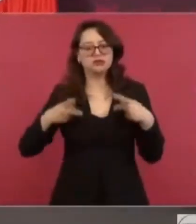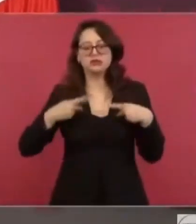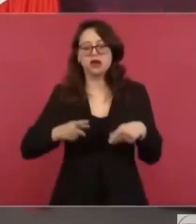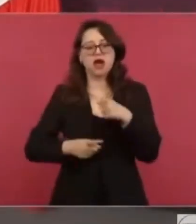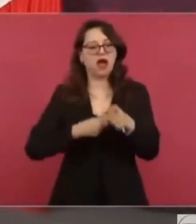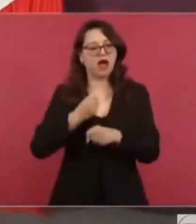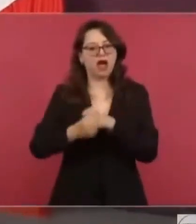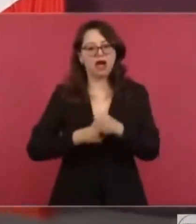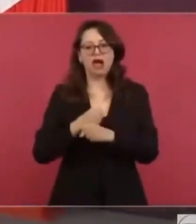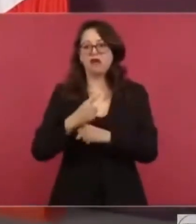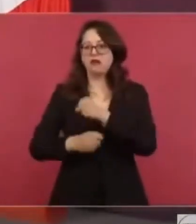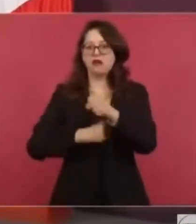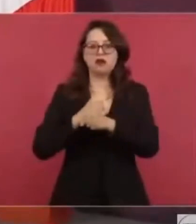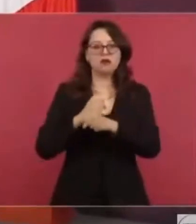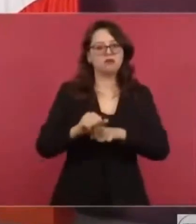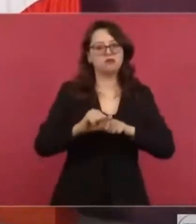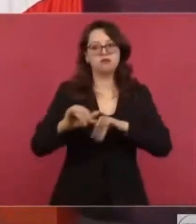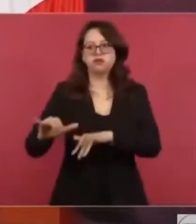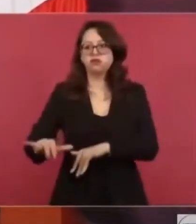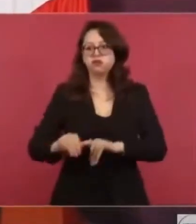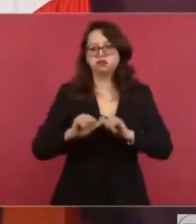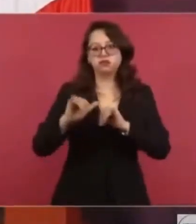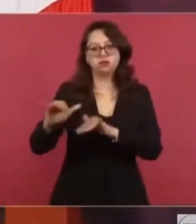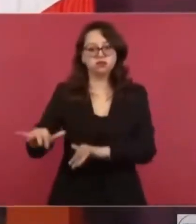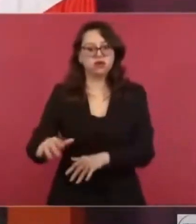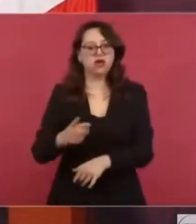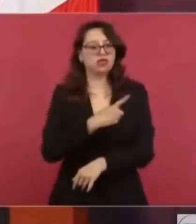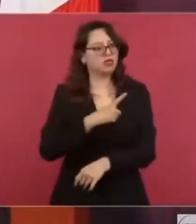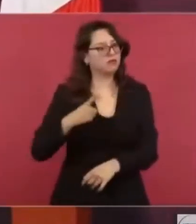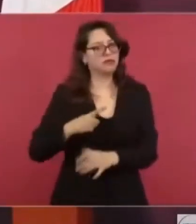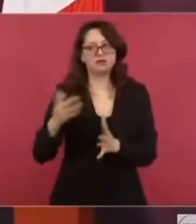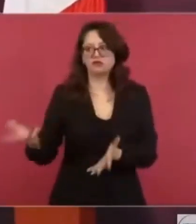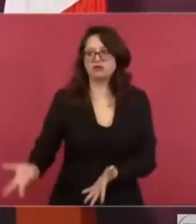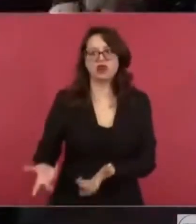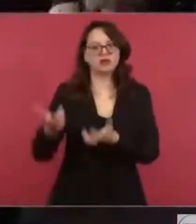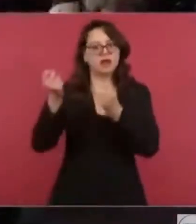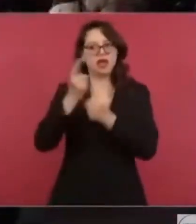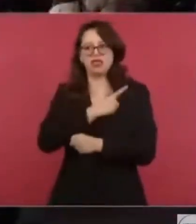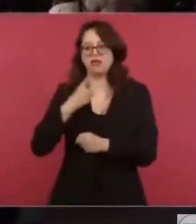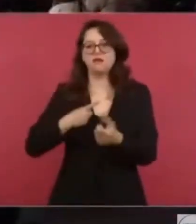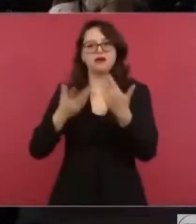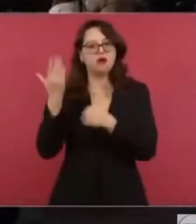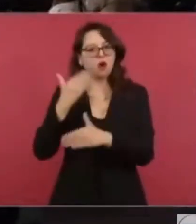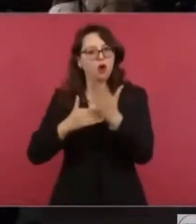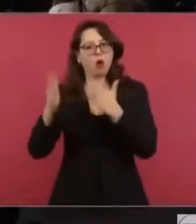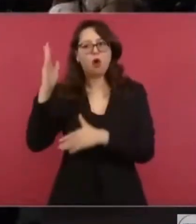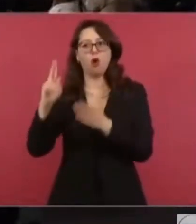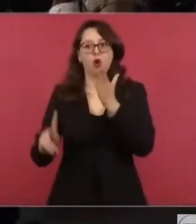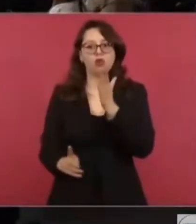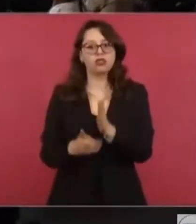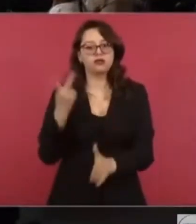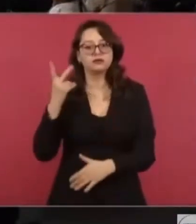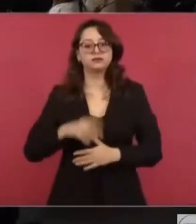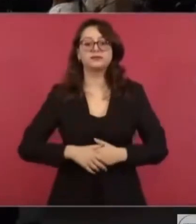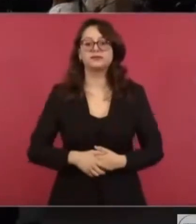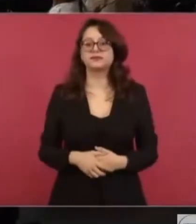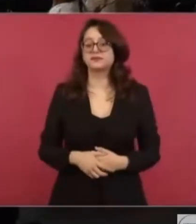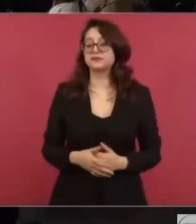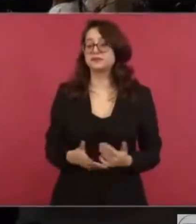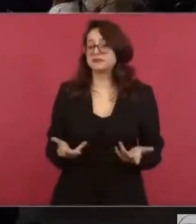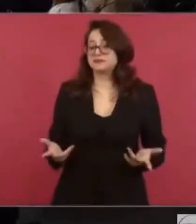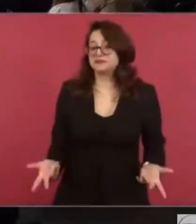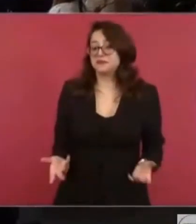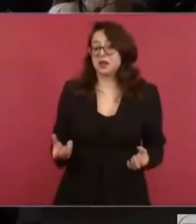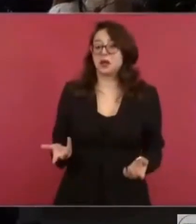Entonces, tenemos que levantarlo. Sí, dada la importancia de este puerto a nivel internacional, presidente, ¿cuánto tiempo estima usted